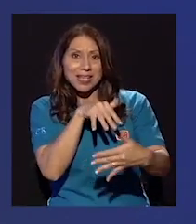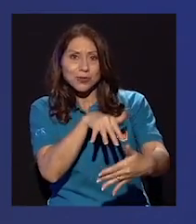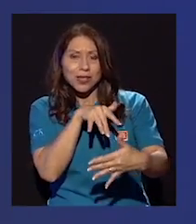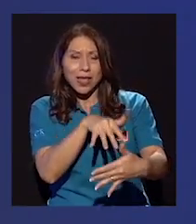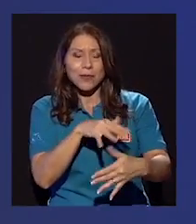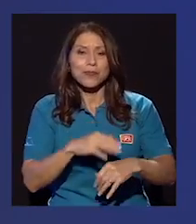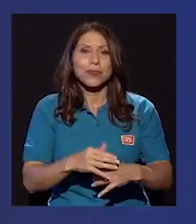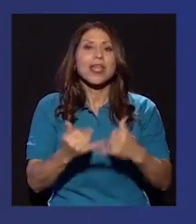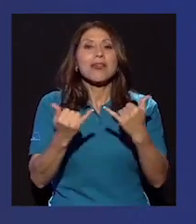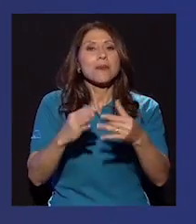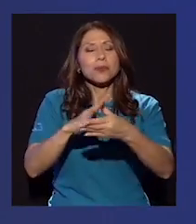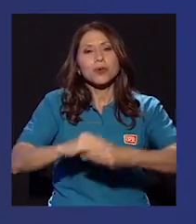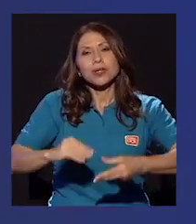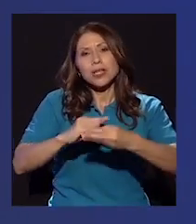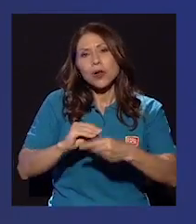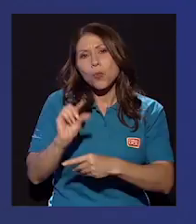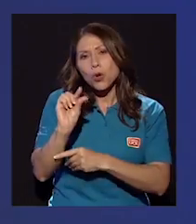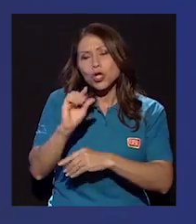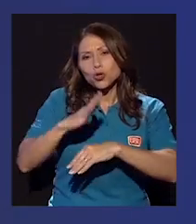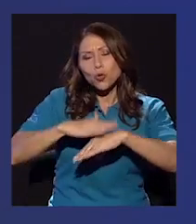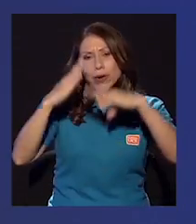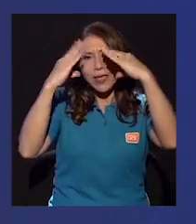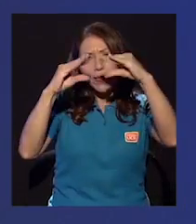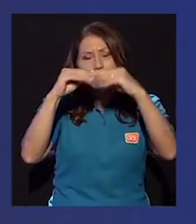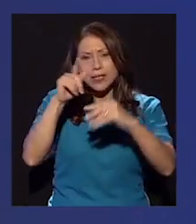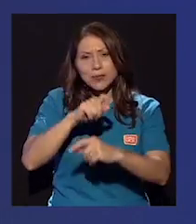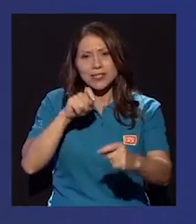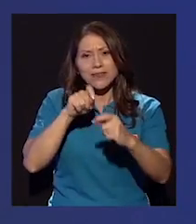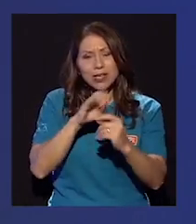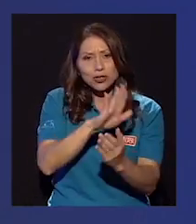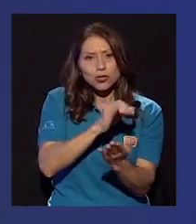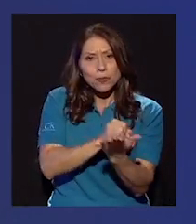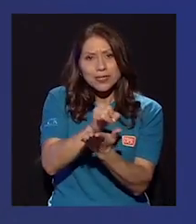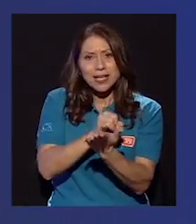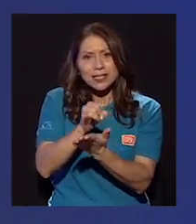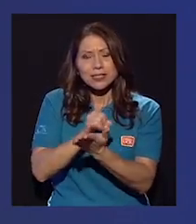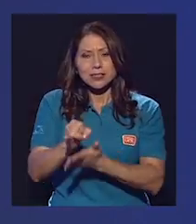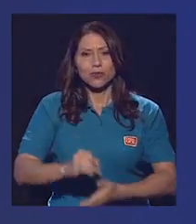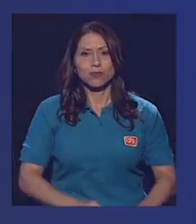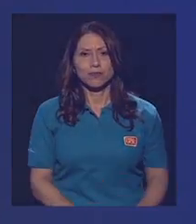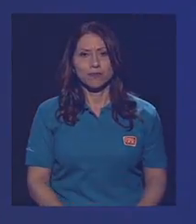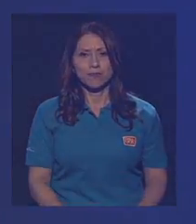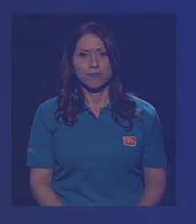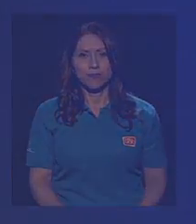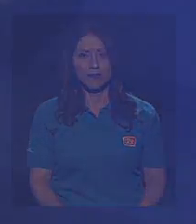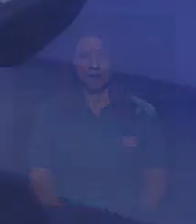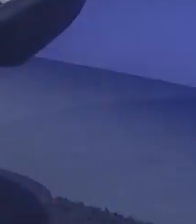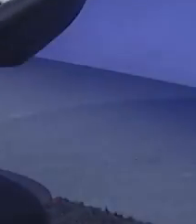específicamente que haya estudiado y vamos a relatar un poquito de esos datos específicos que muestra en su investigación.